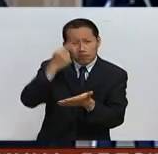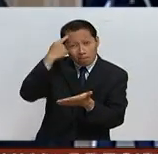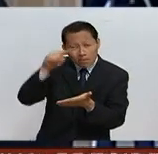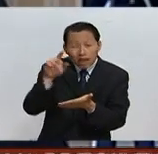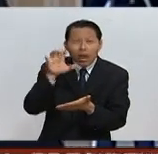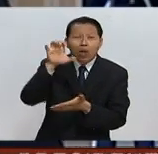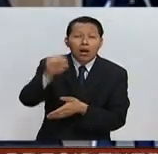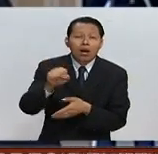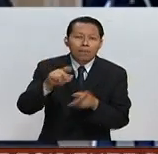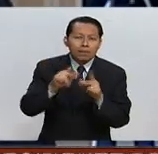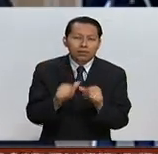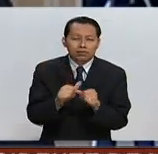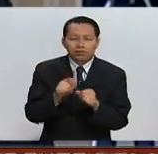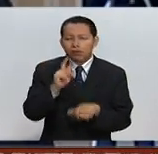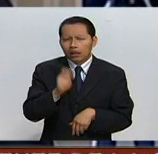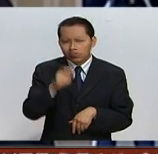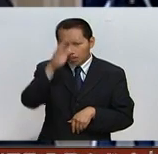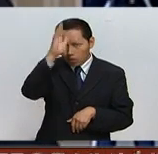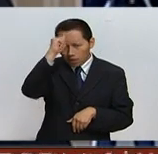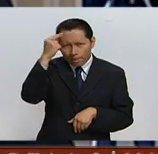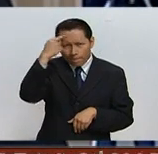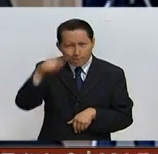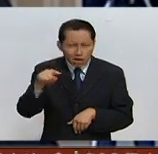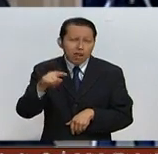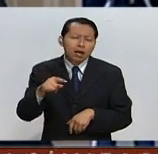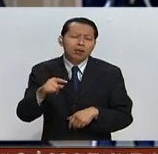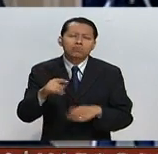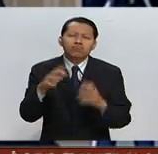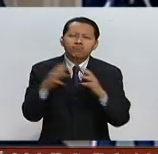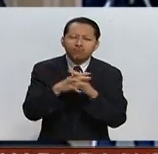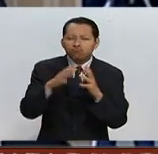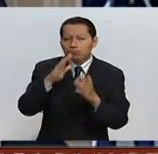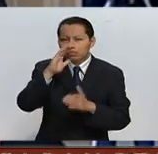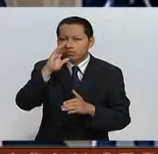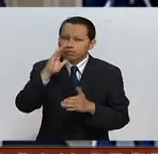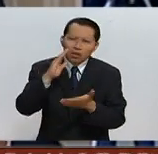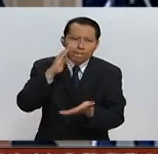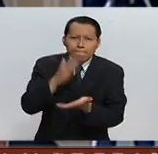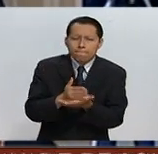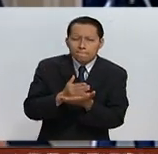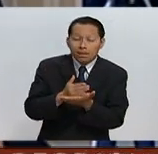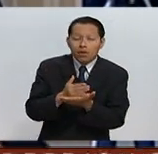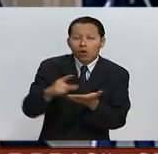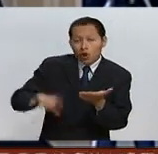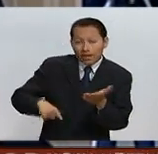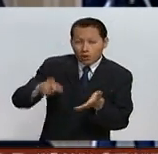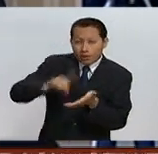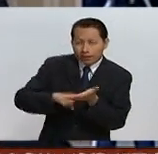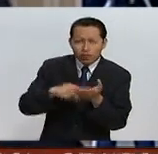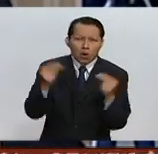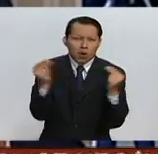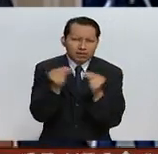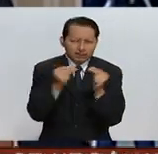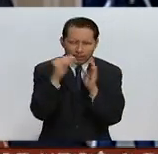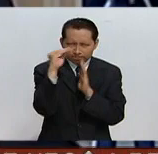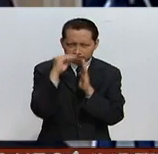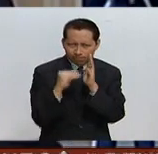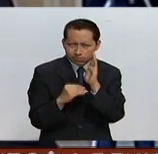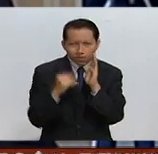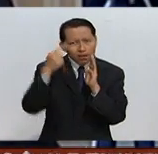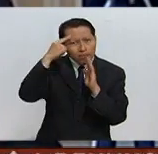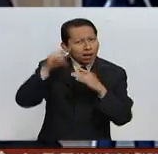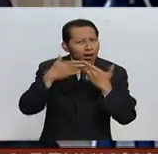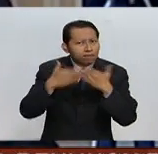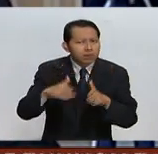para terminar el conflicto. Contiene las condiciones que el gobierno considera necesarias para abrir un proceso